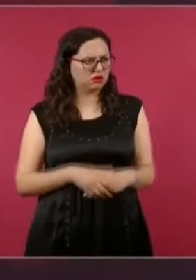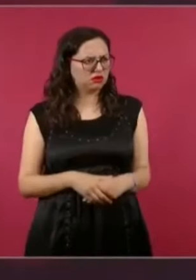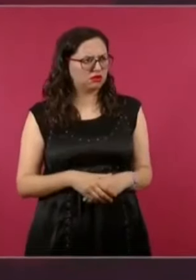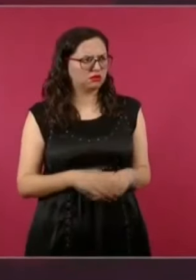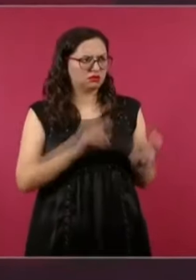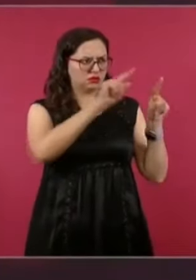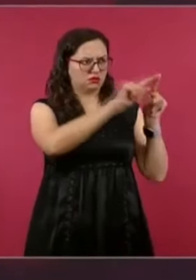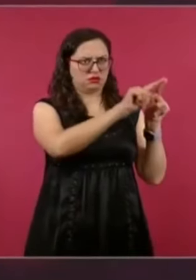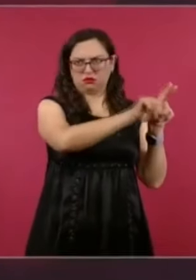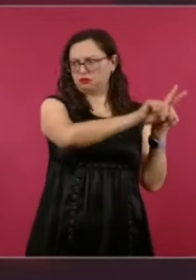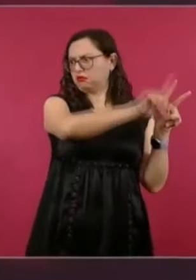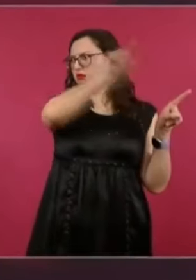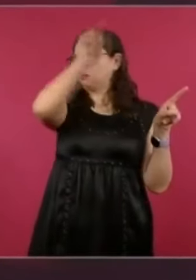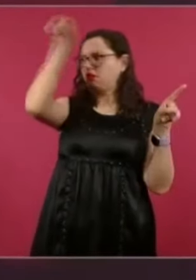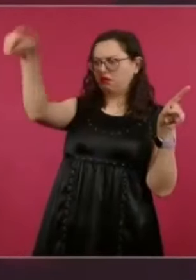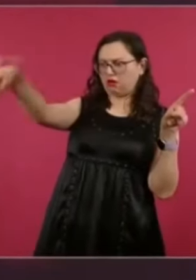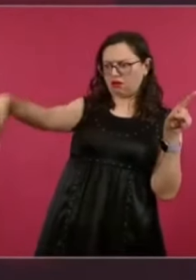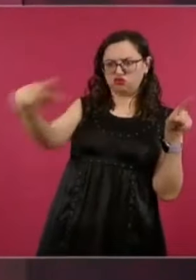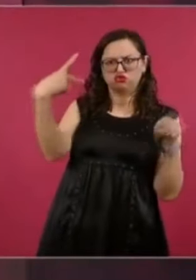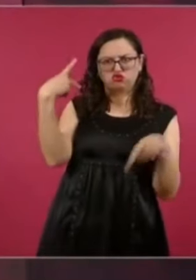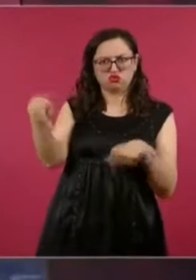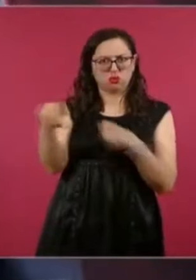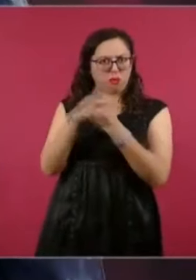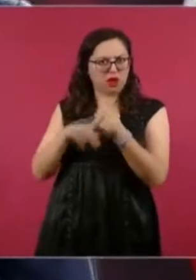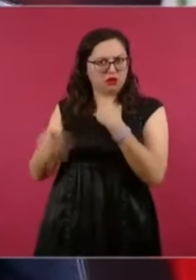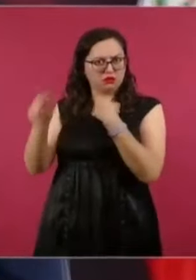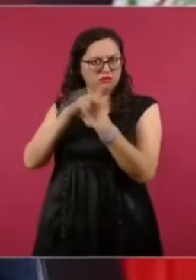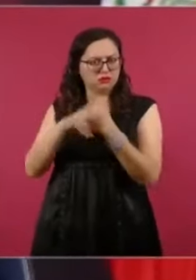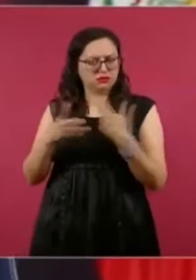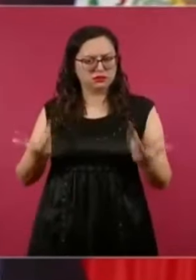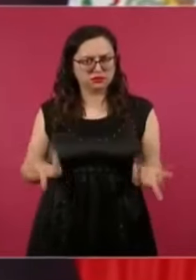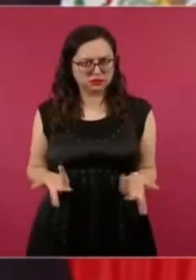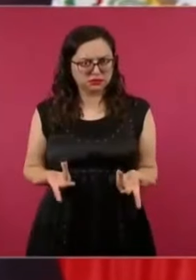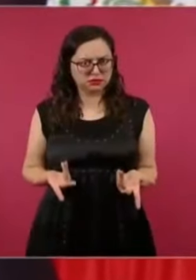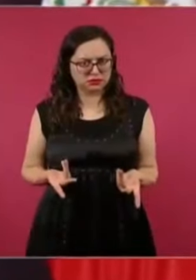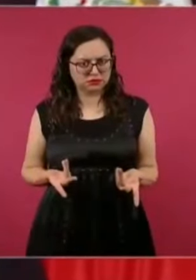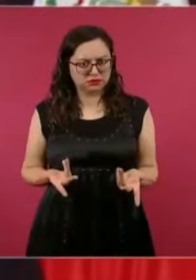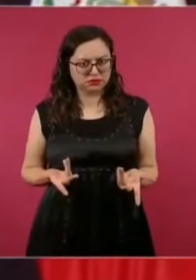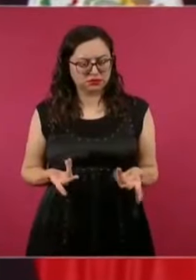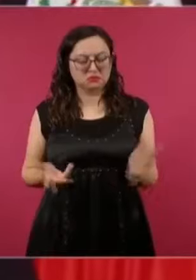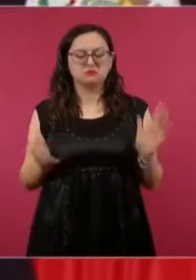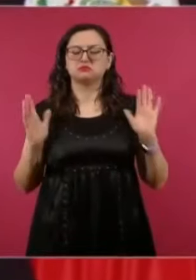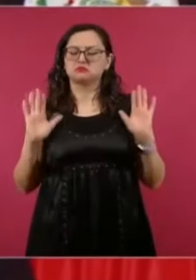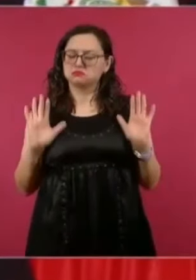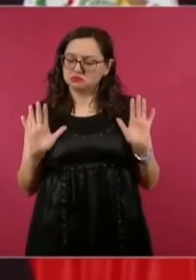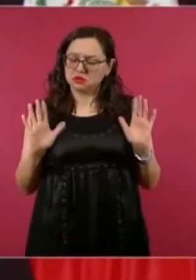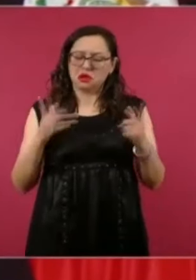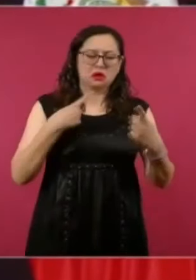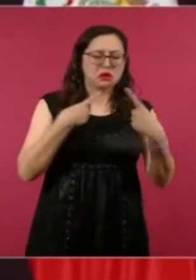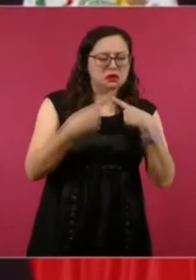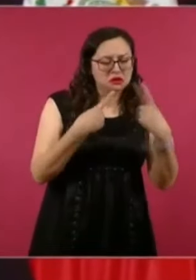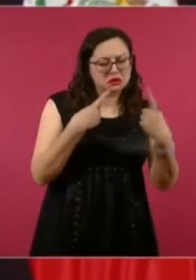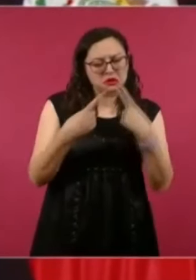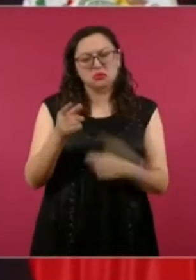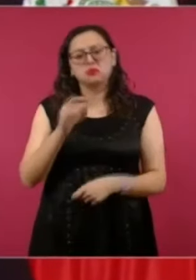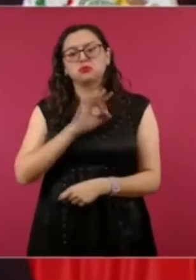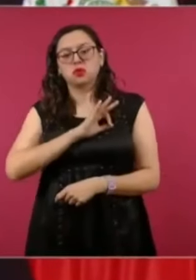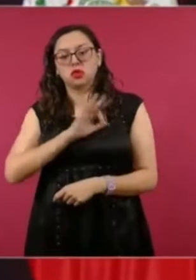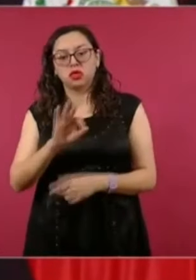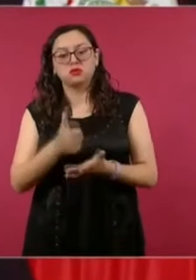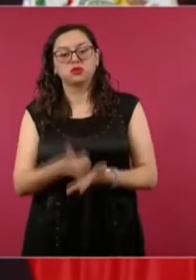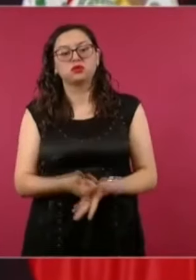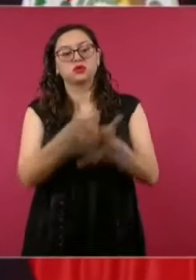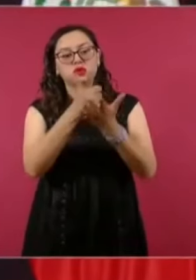Y así en otros casos. De todas formas, nosotros cooperamos y ayudamos al